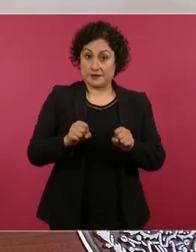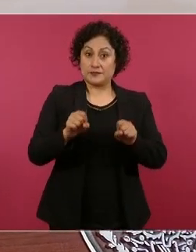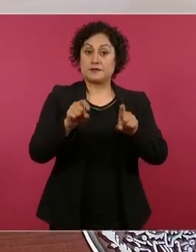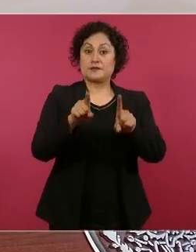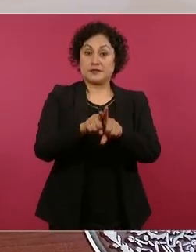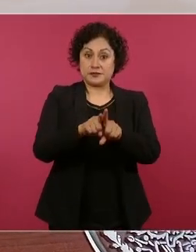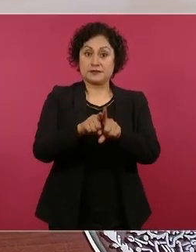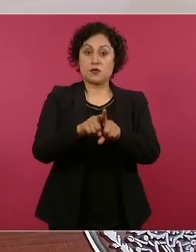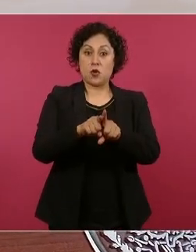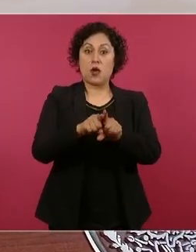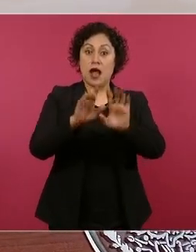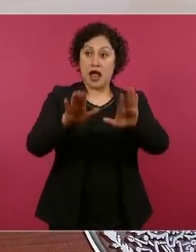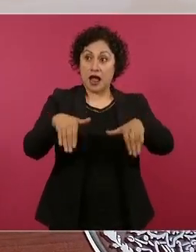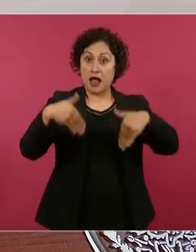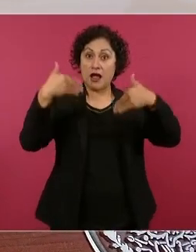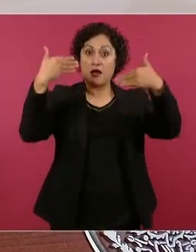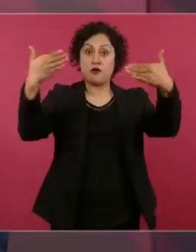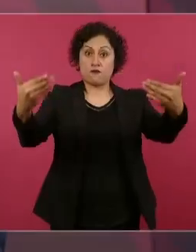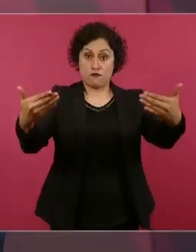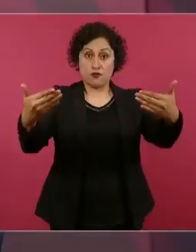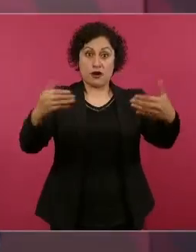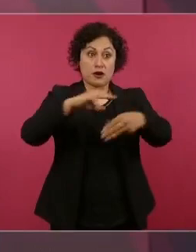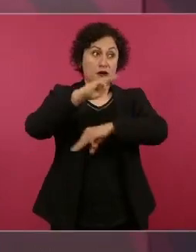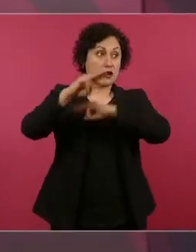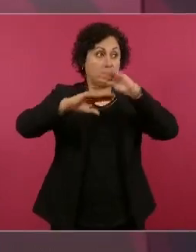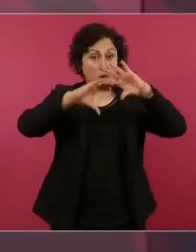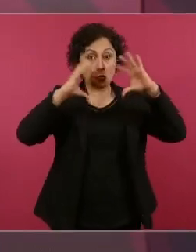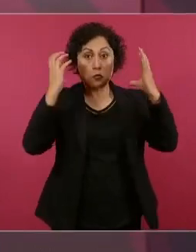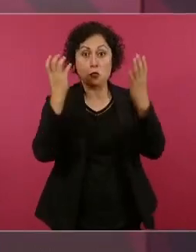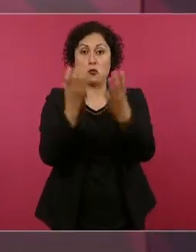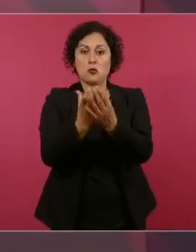de derechos humanos.